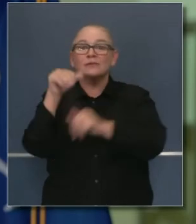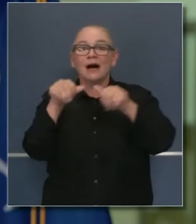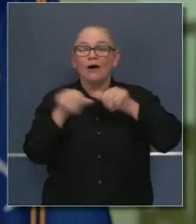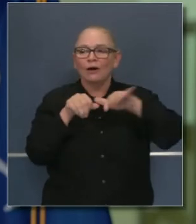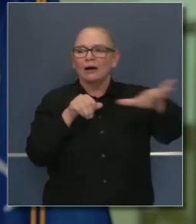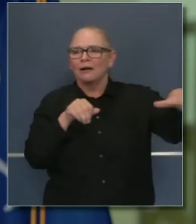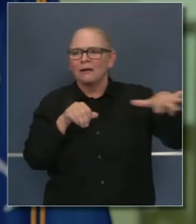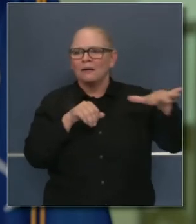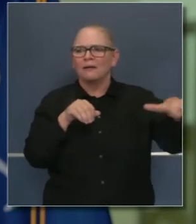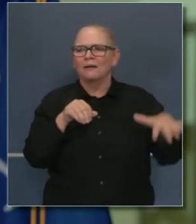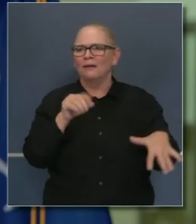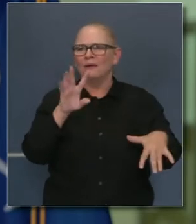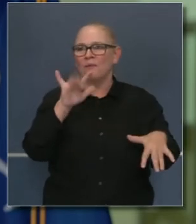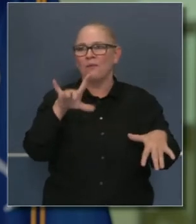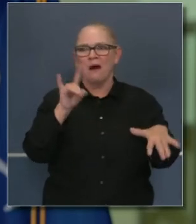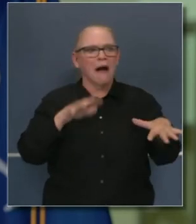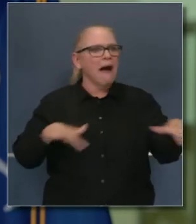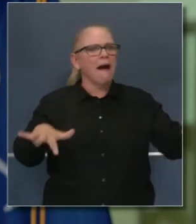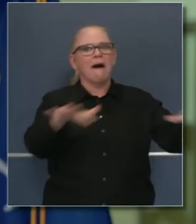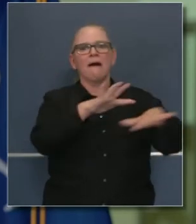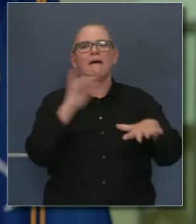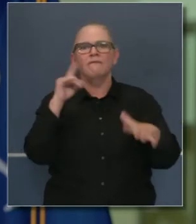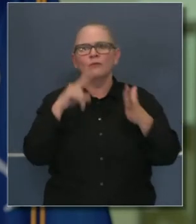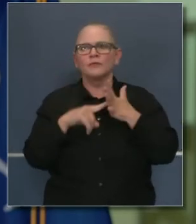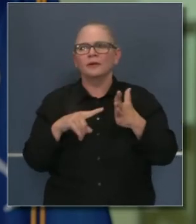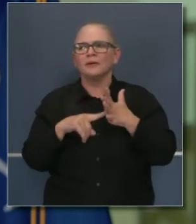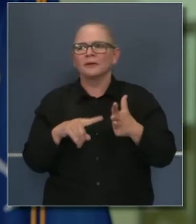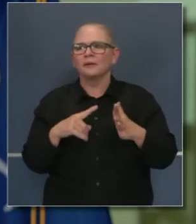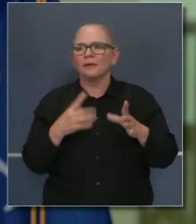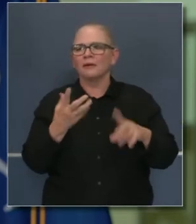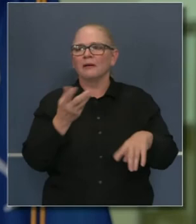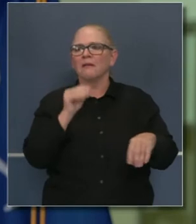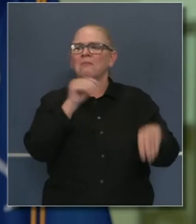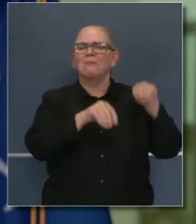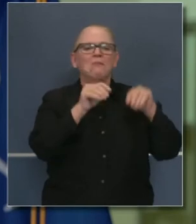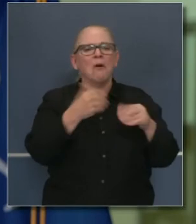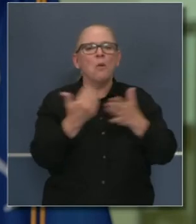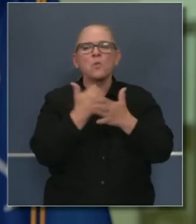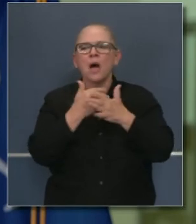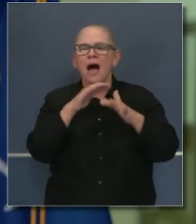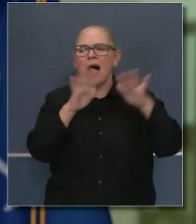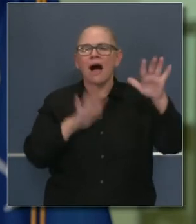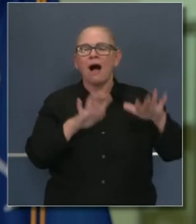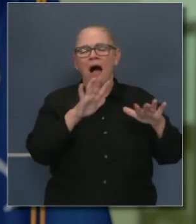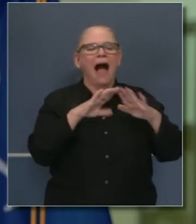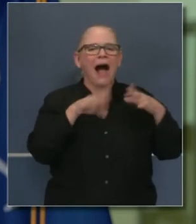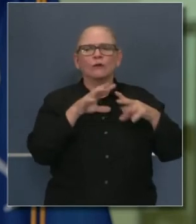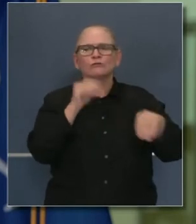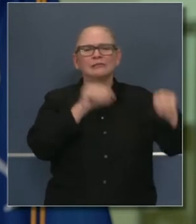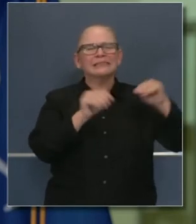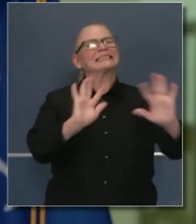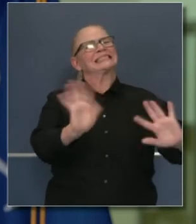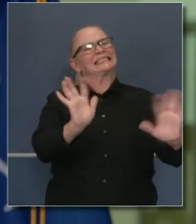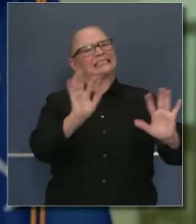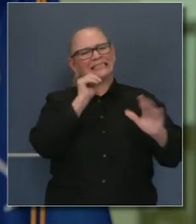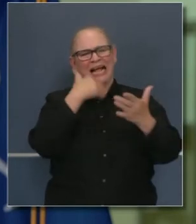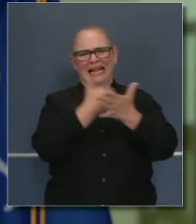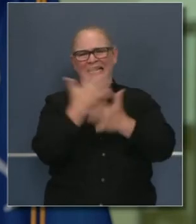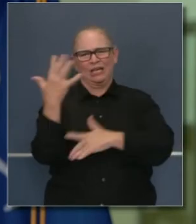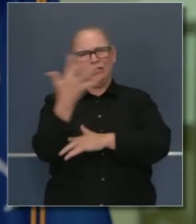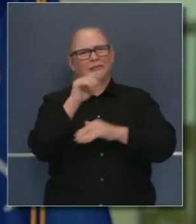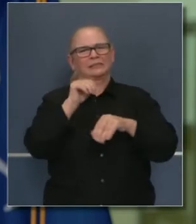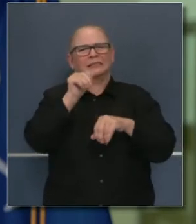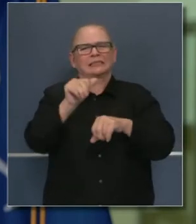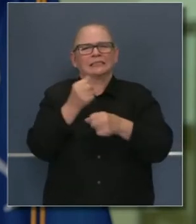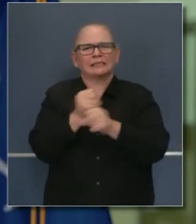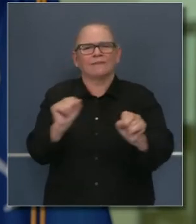dentro de nuestros terrenos forestales y nuestros terrenos urbanos. Y desde